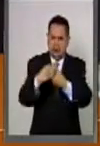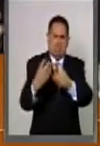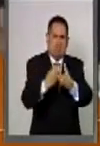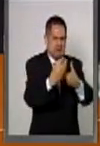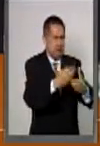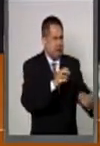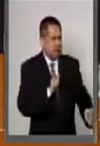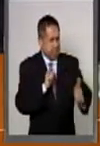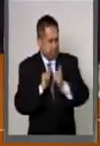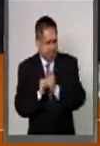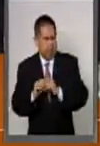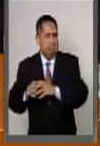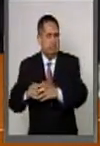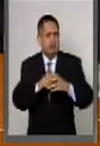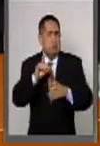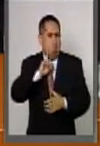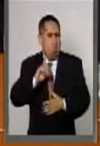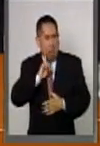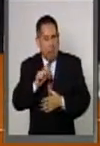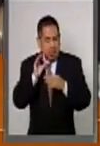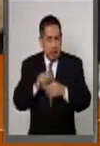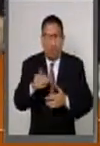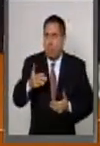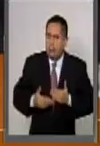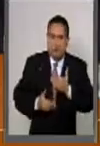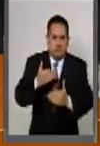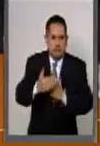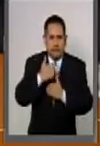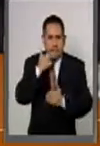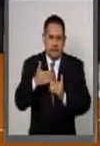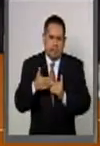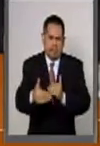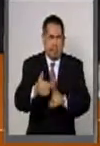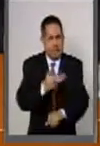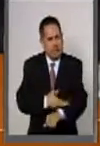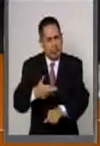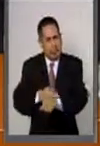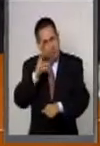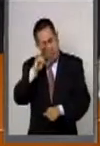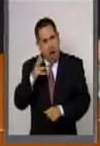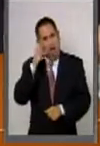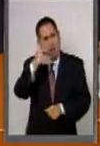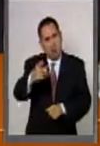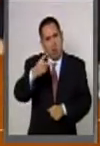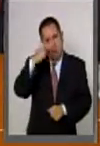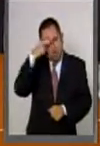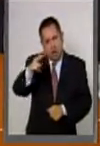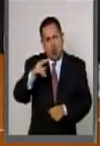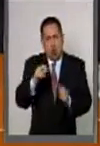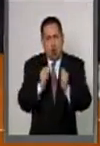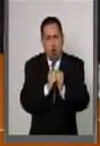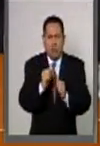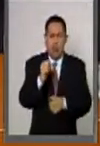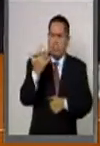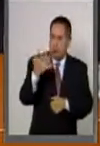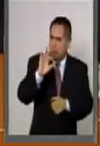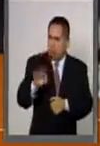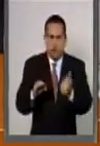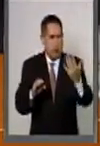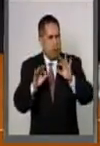nosotros con ellas, con lo que se ha acelerado el paso para llegar a un México de 50 a 50.